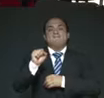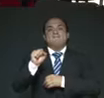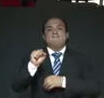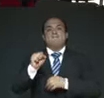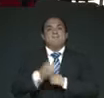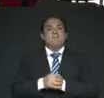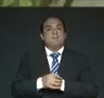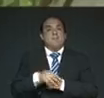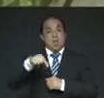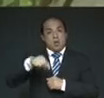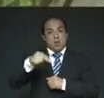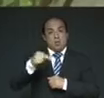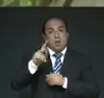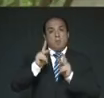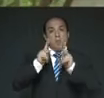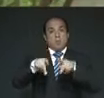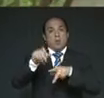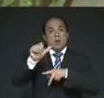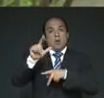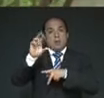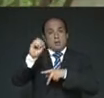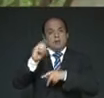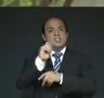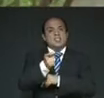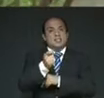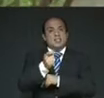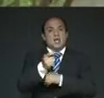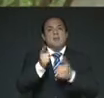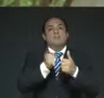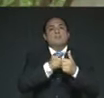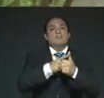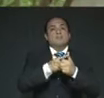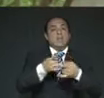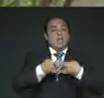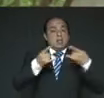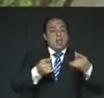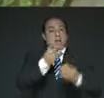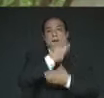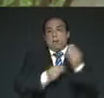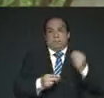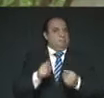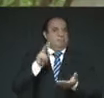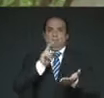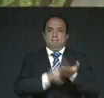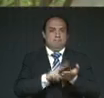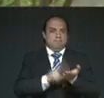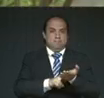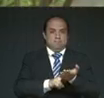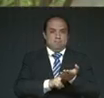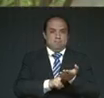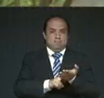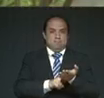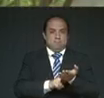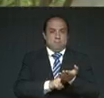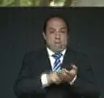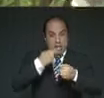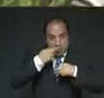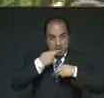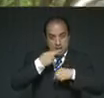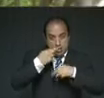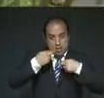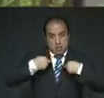calle Puente de Alvarado significó privilegiar la anécdota del escape no tan valiente del responsable de la guerra